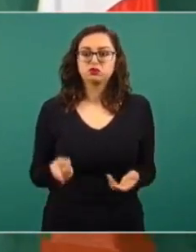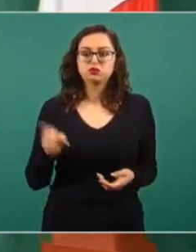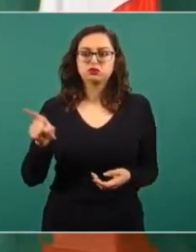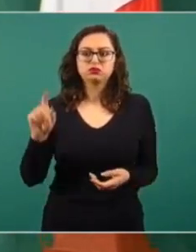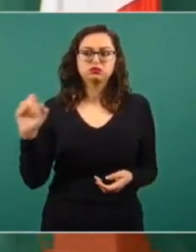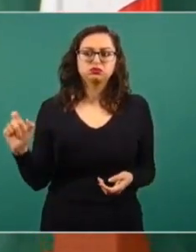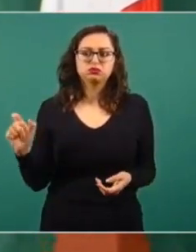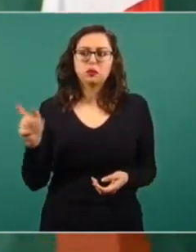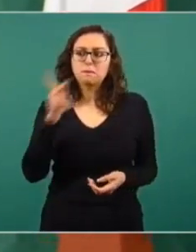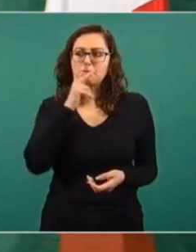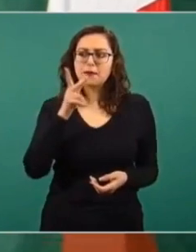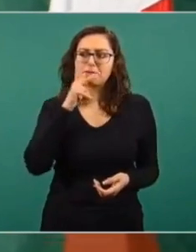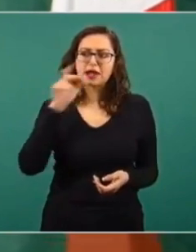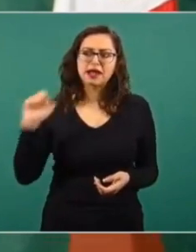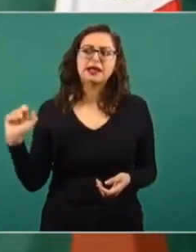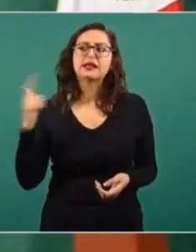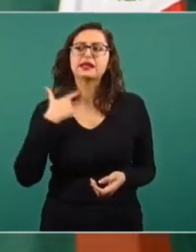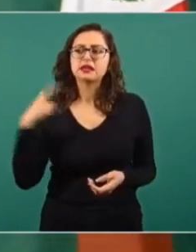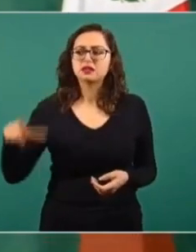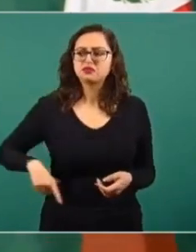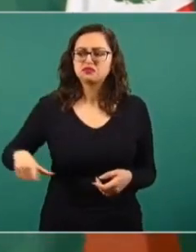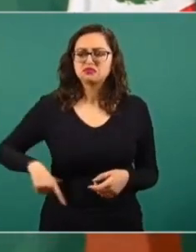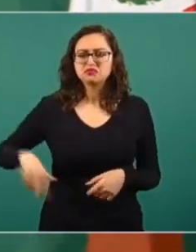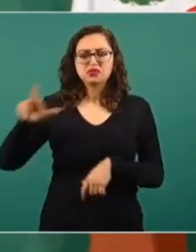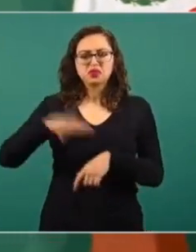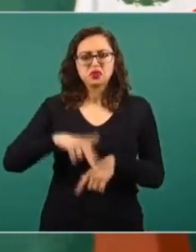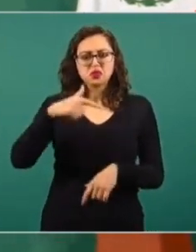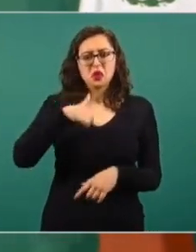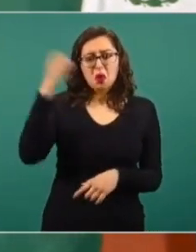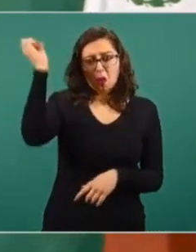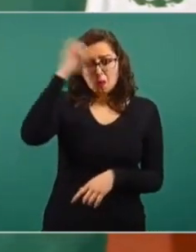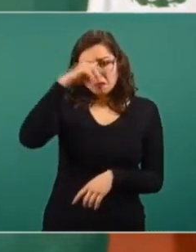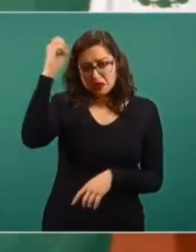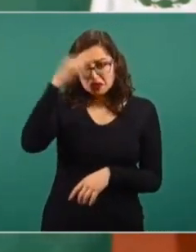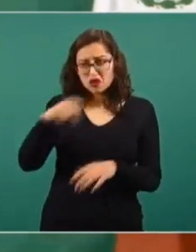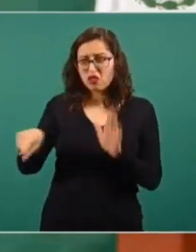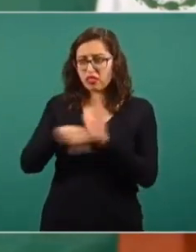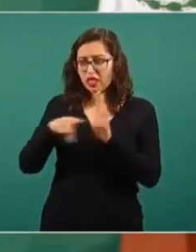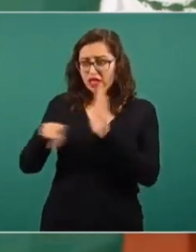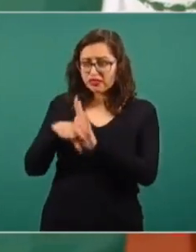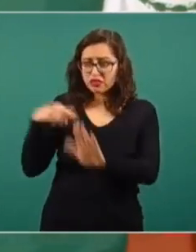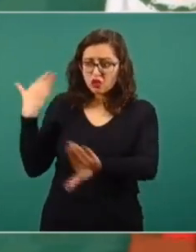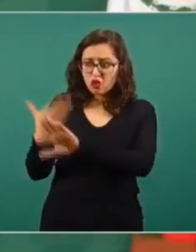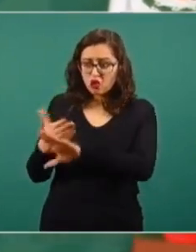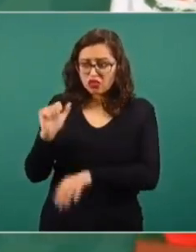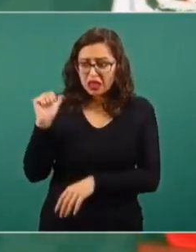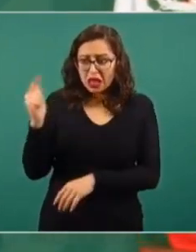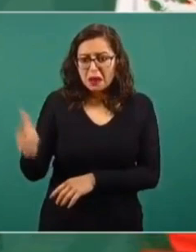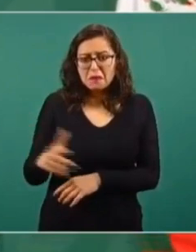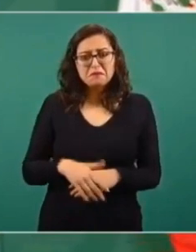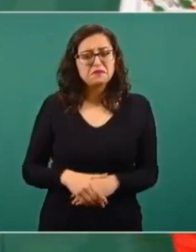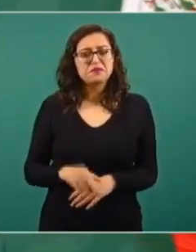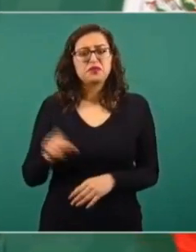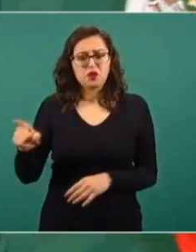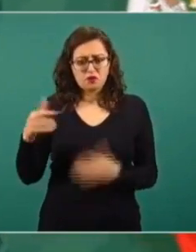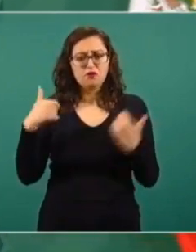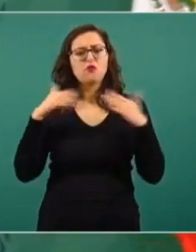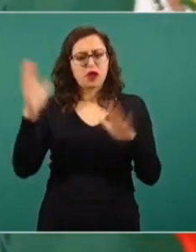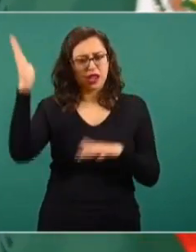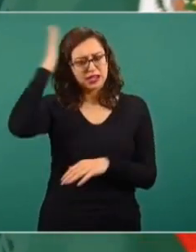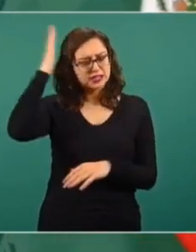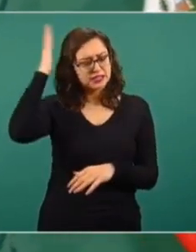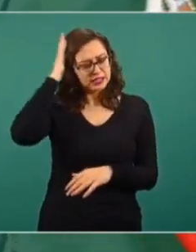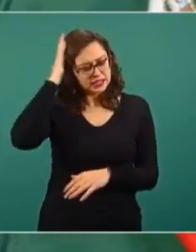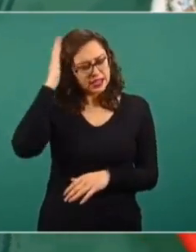papá, aun cuando fue líder de la CNC, del